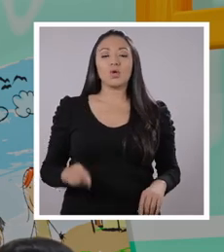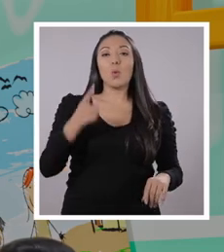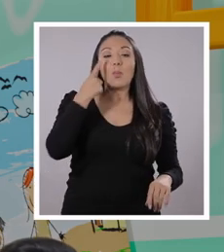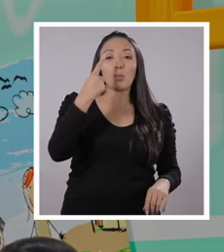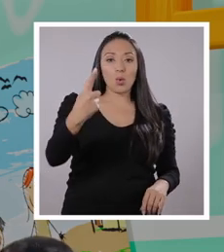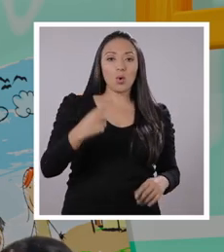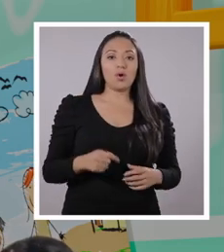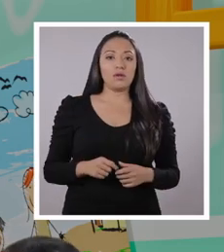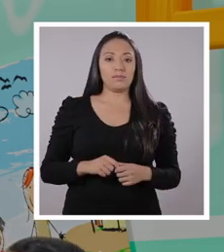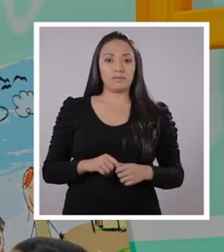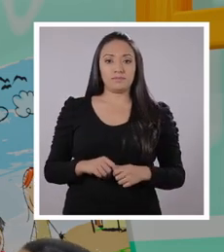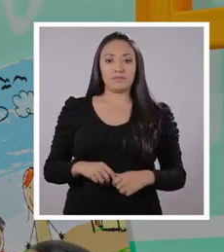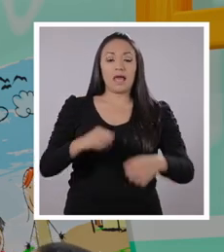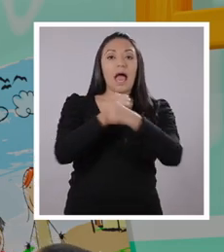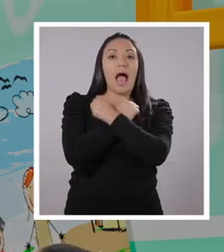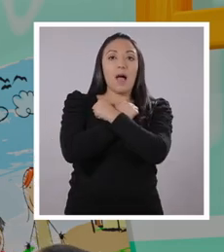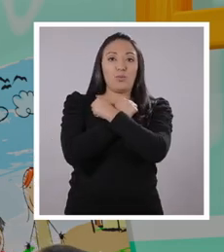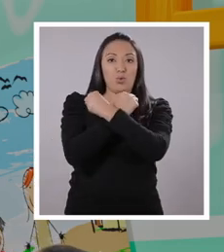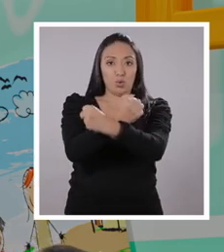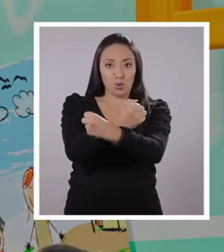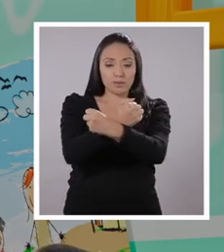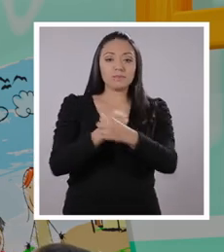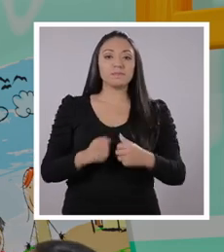Tengo una idea. Esto es para ustedes. A ver.